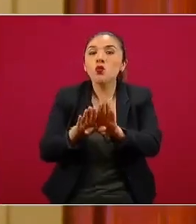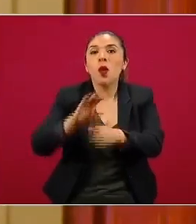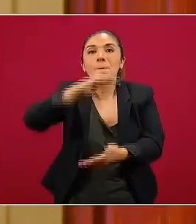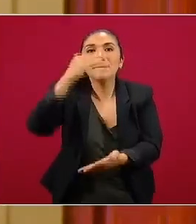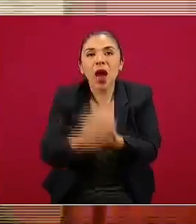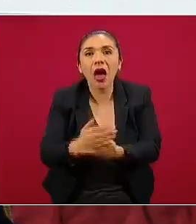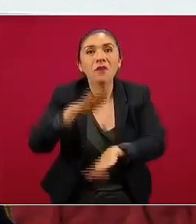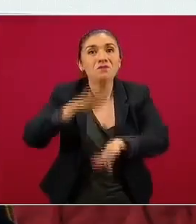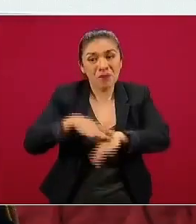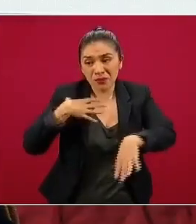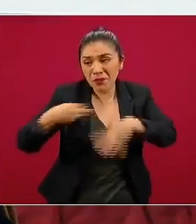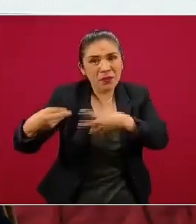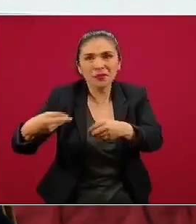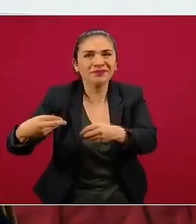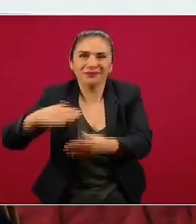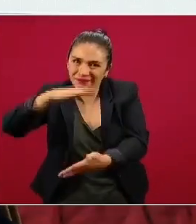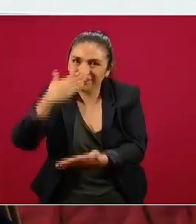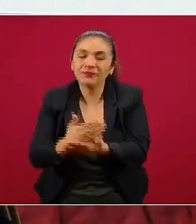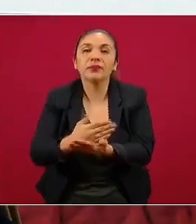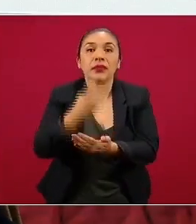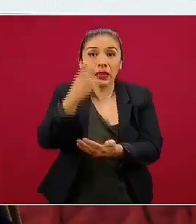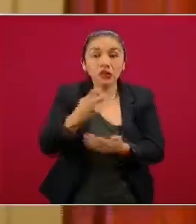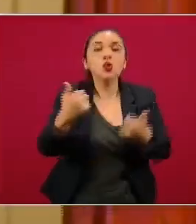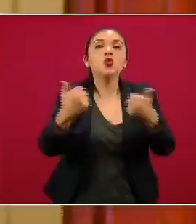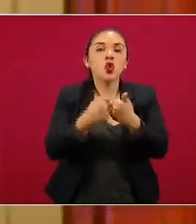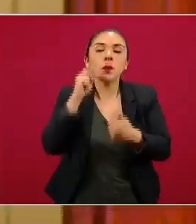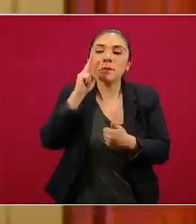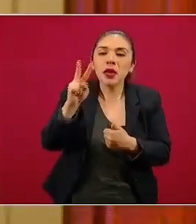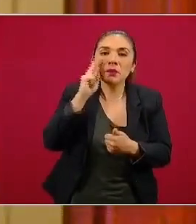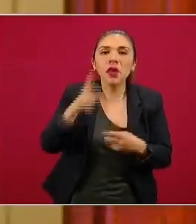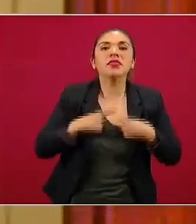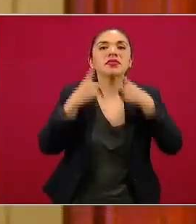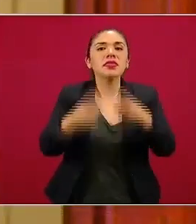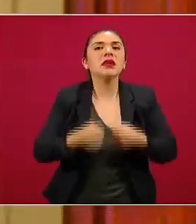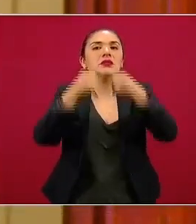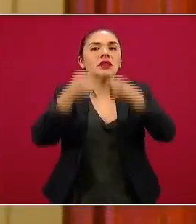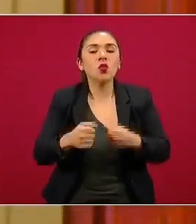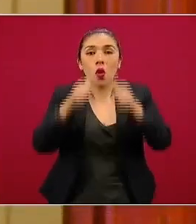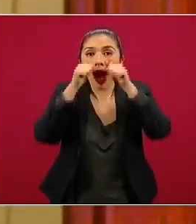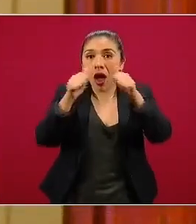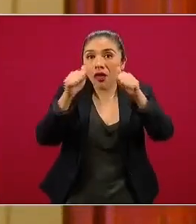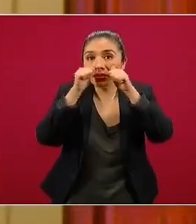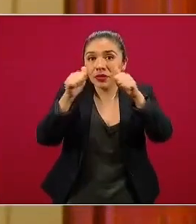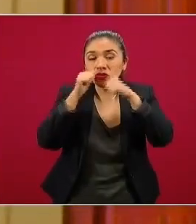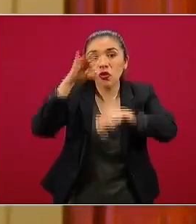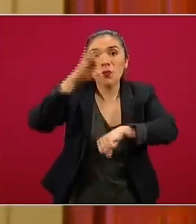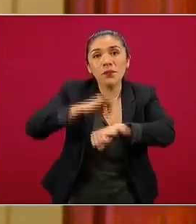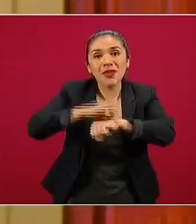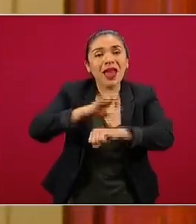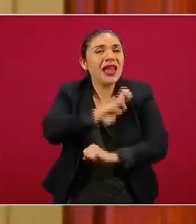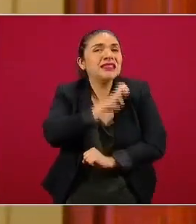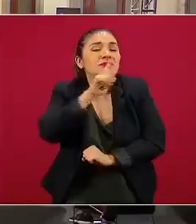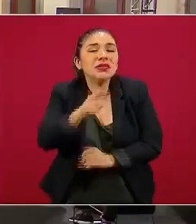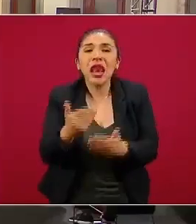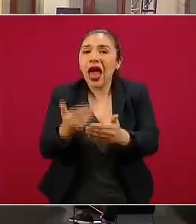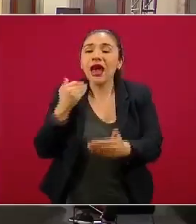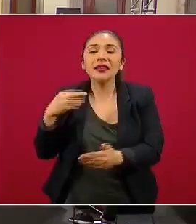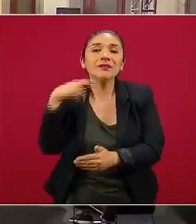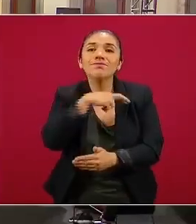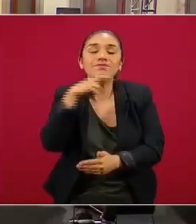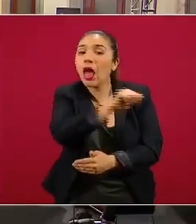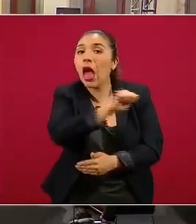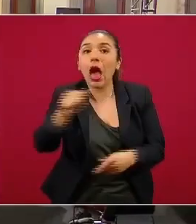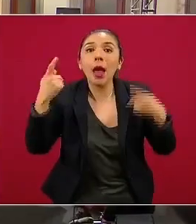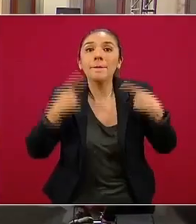romper las cadenas de transmisión, pero sobre todo asegurar la atención médica especializada lo antes posible en aquellas